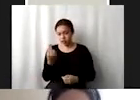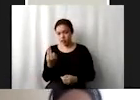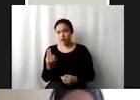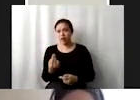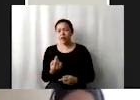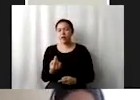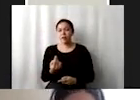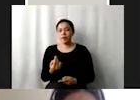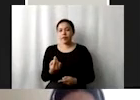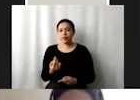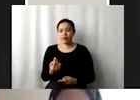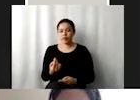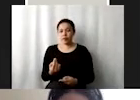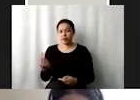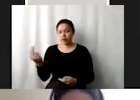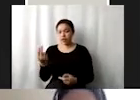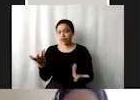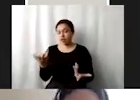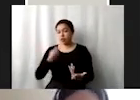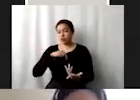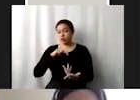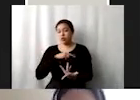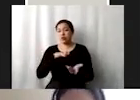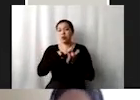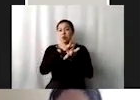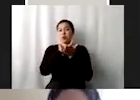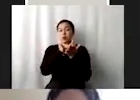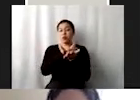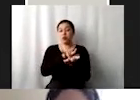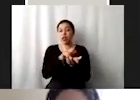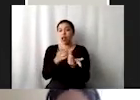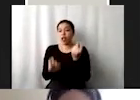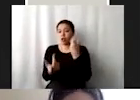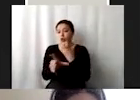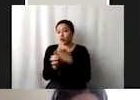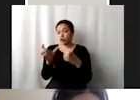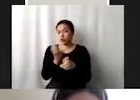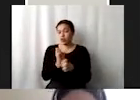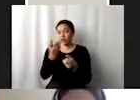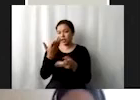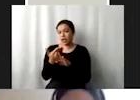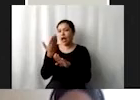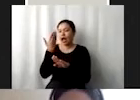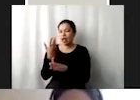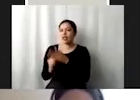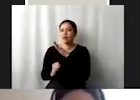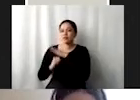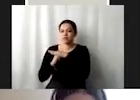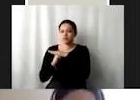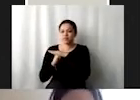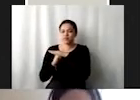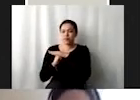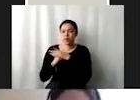apostarle o incluso a aquellas prácticas que eran sostenibles que siguen conservando pueblos